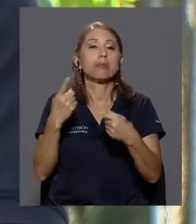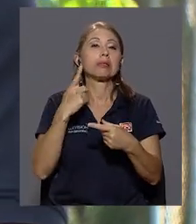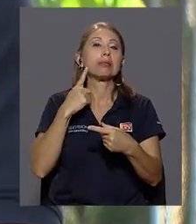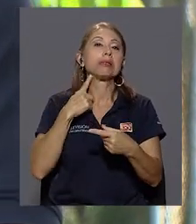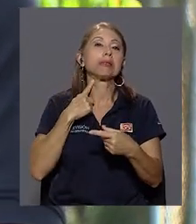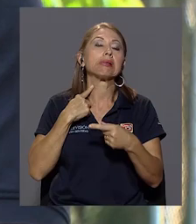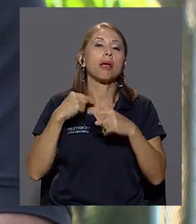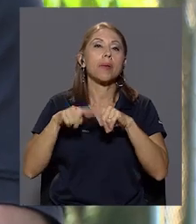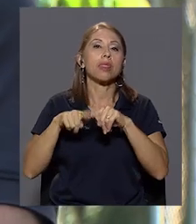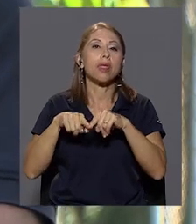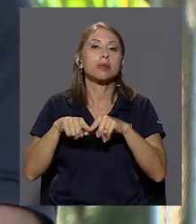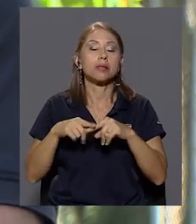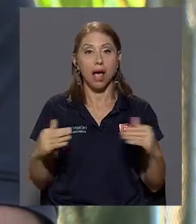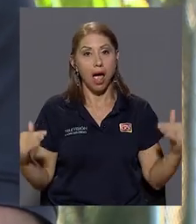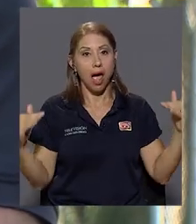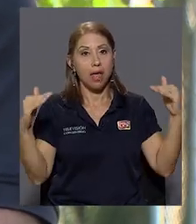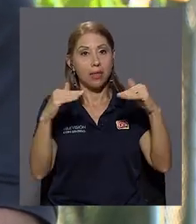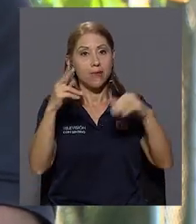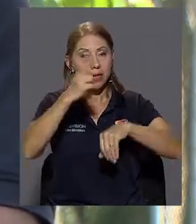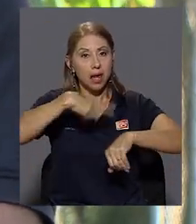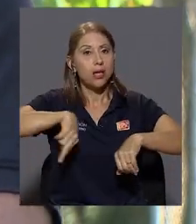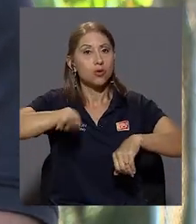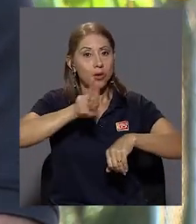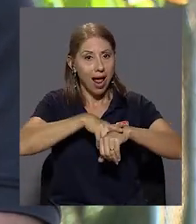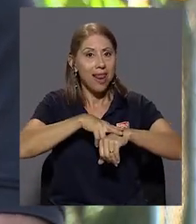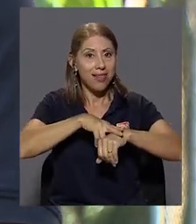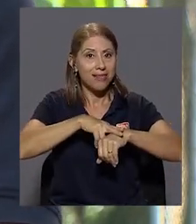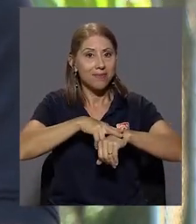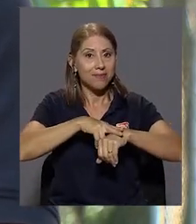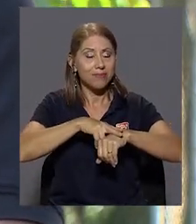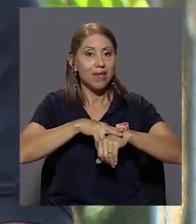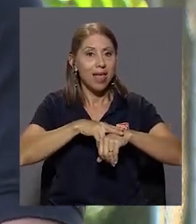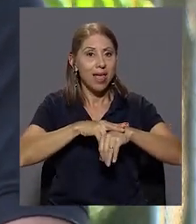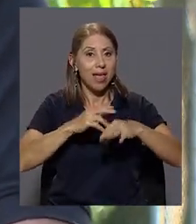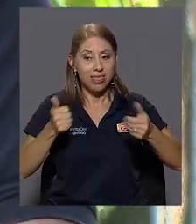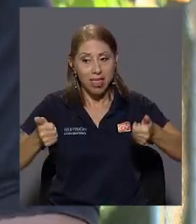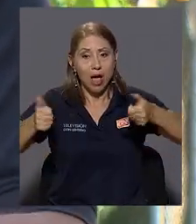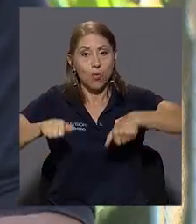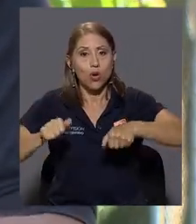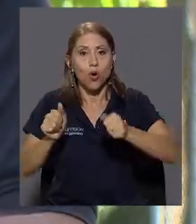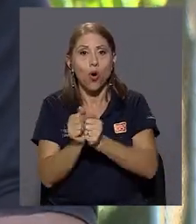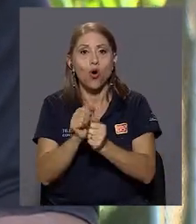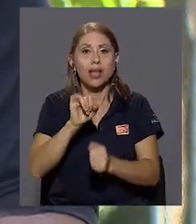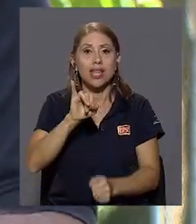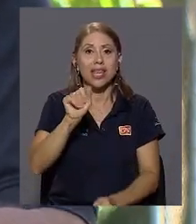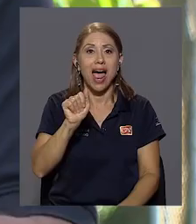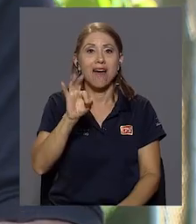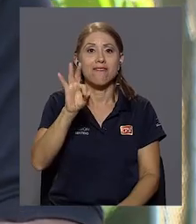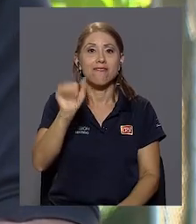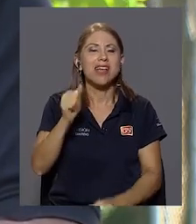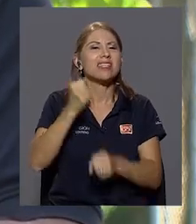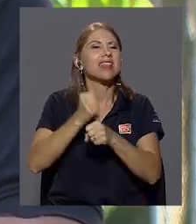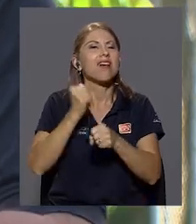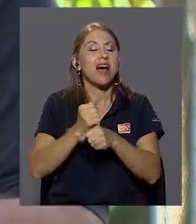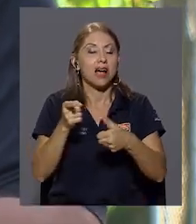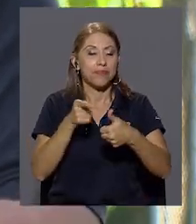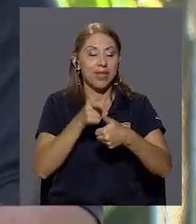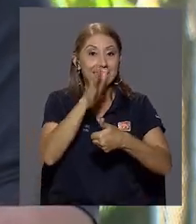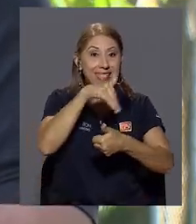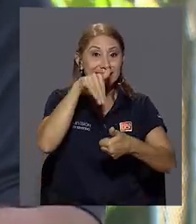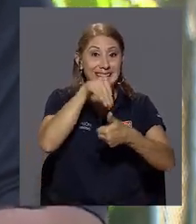nacional, lo que se trabaja de acuerdo a la tutela del IAFA son centros de internamiento,